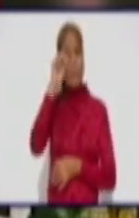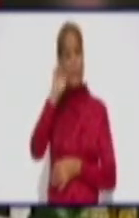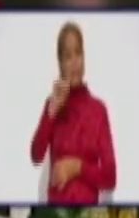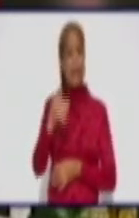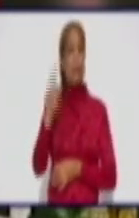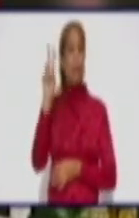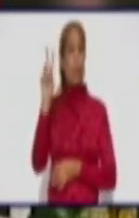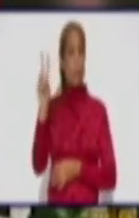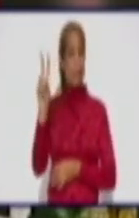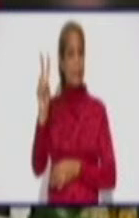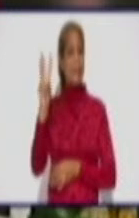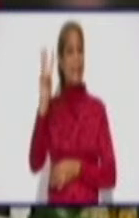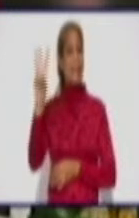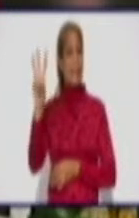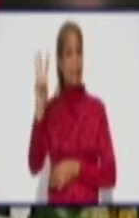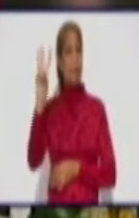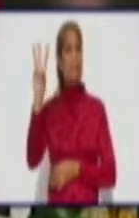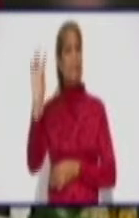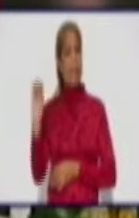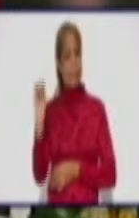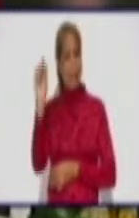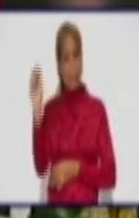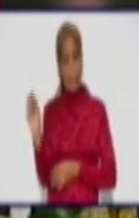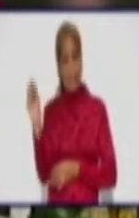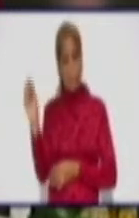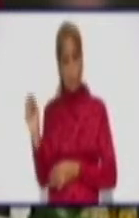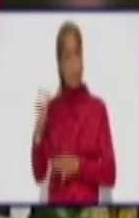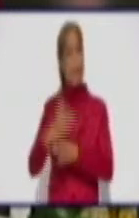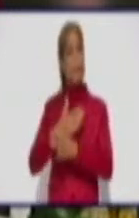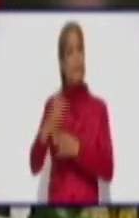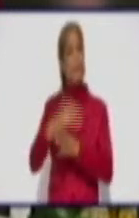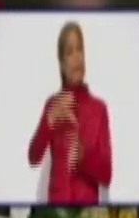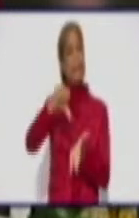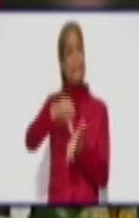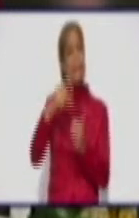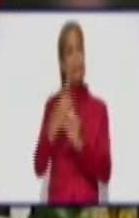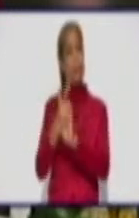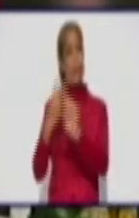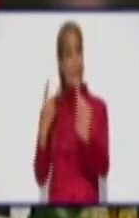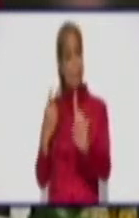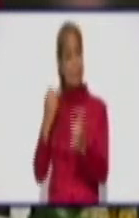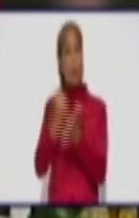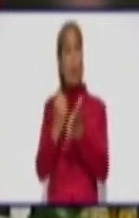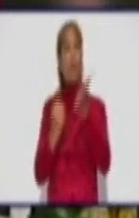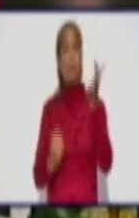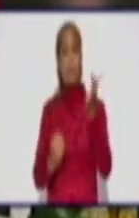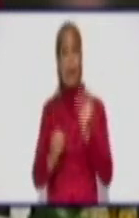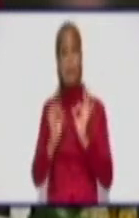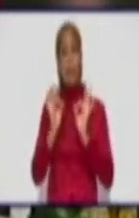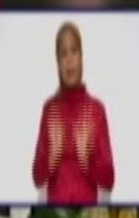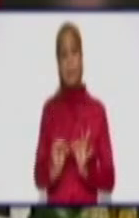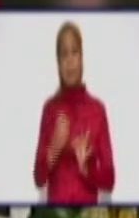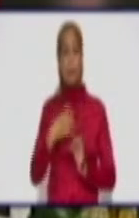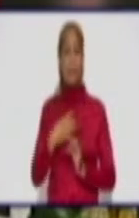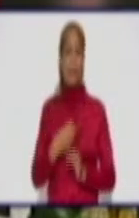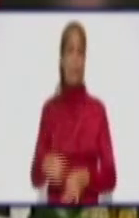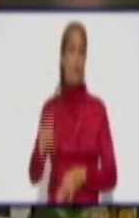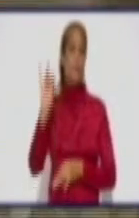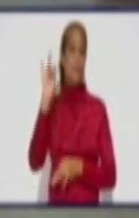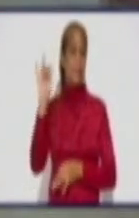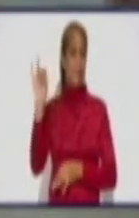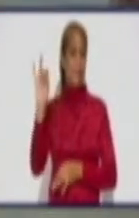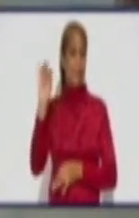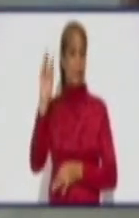.630 personas en los diferentes centros de aislamiento. En confirmados activos tenemos 732,